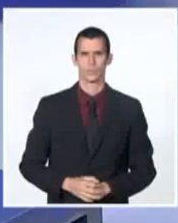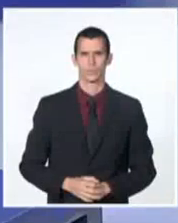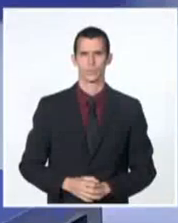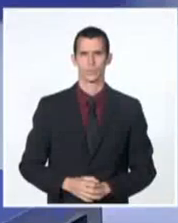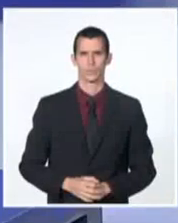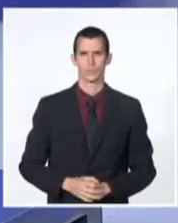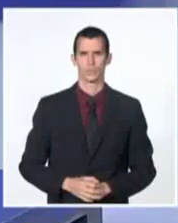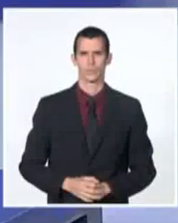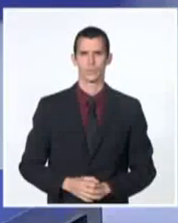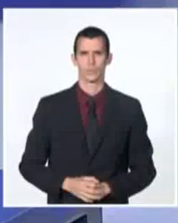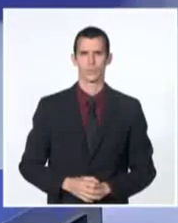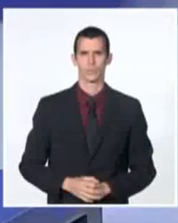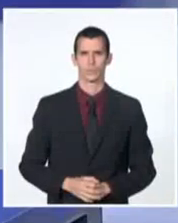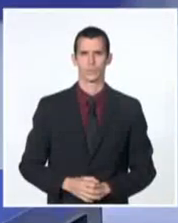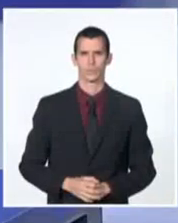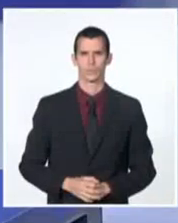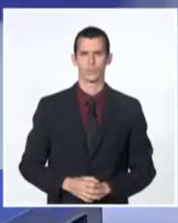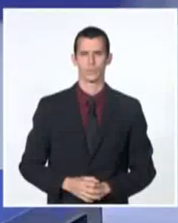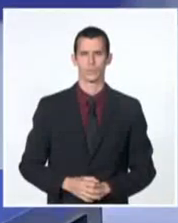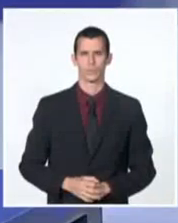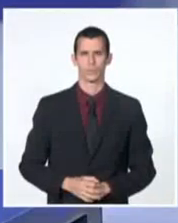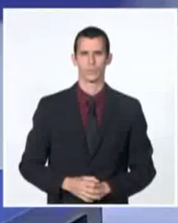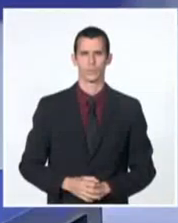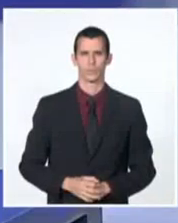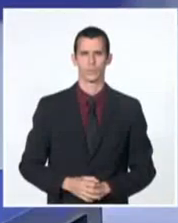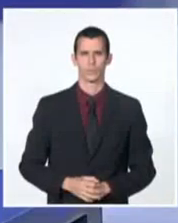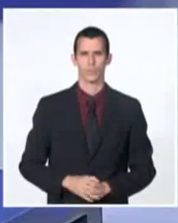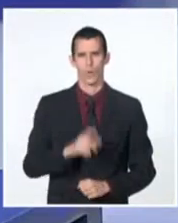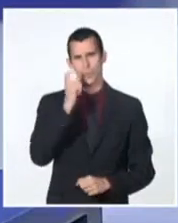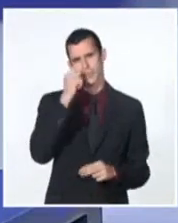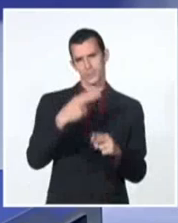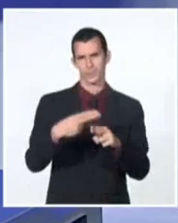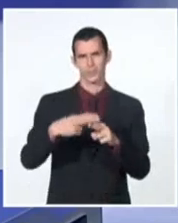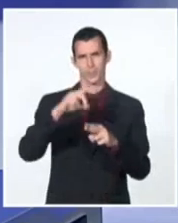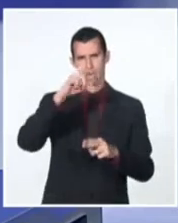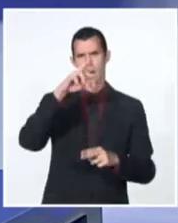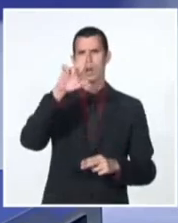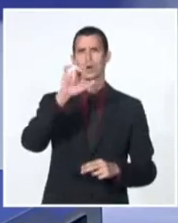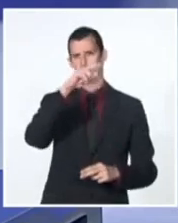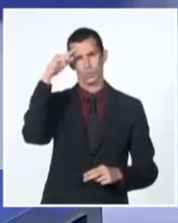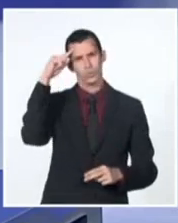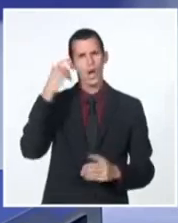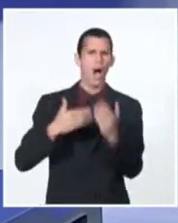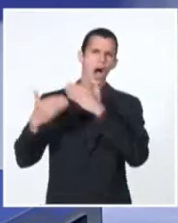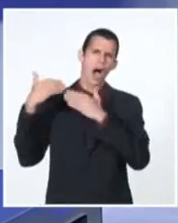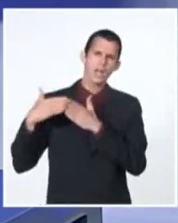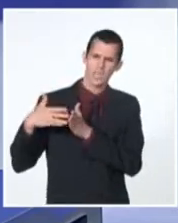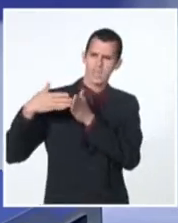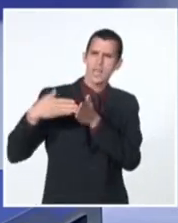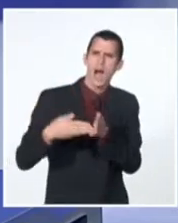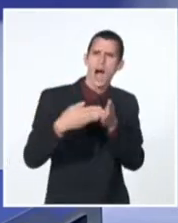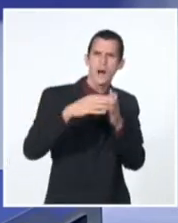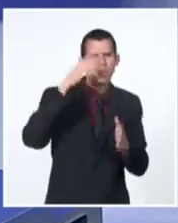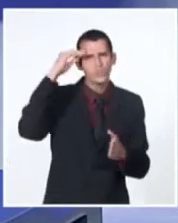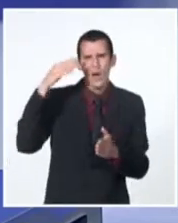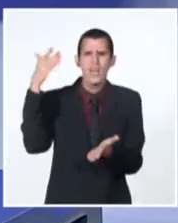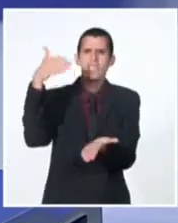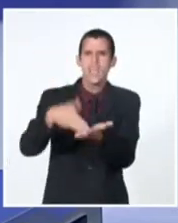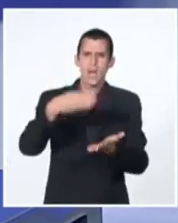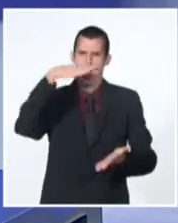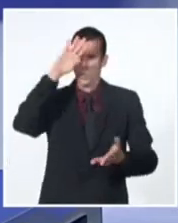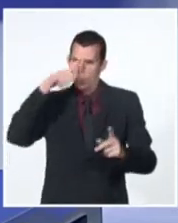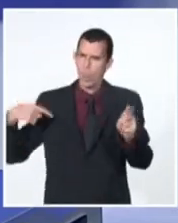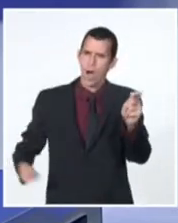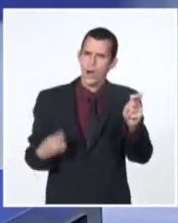Falleció el expedicionario del yate Granma, Carlos Bermúdez Rodríguez. El destacado revolucionario Carlos Bermúdez